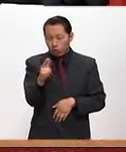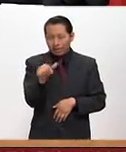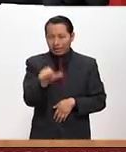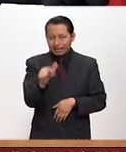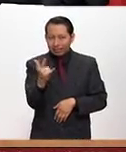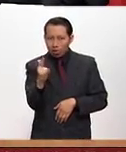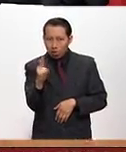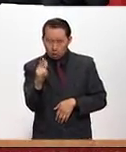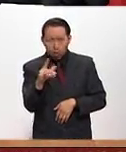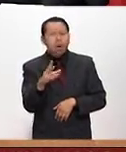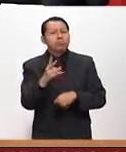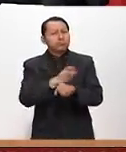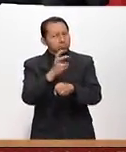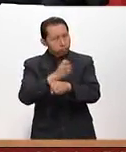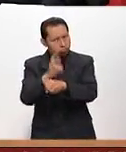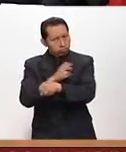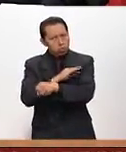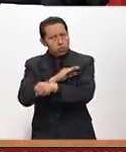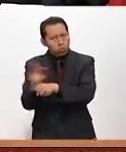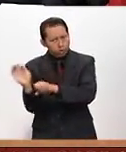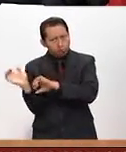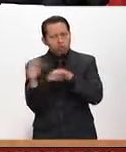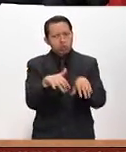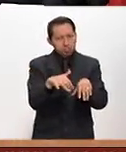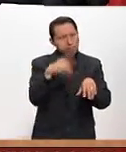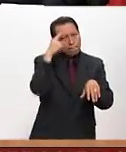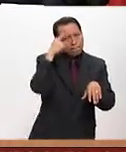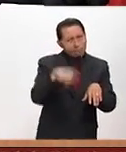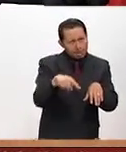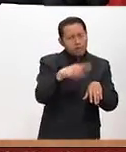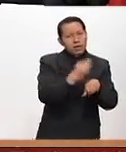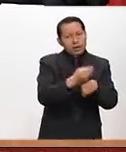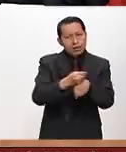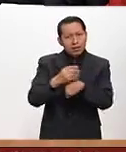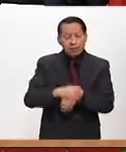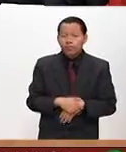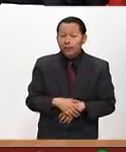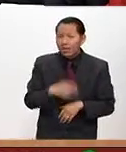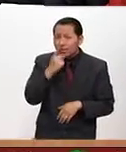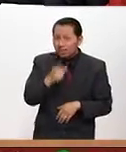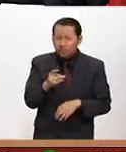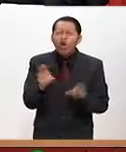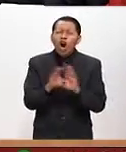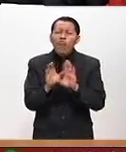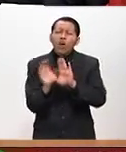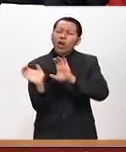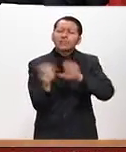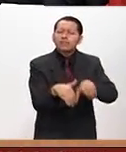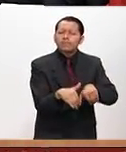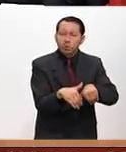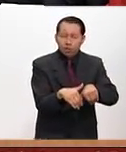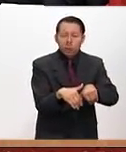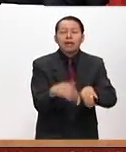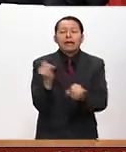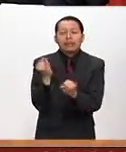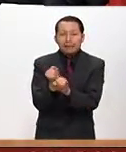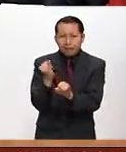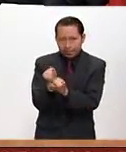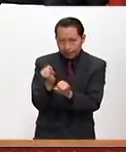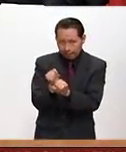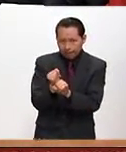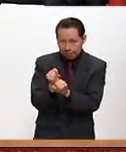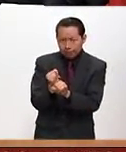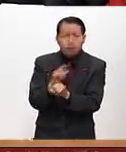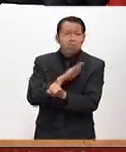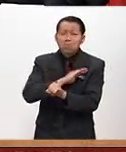todos los que podamos a esta campaña para reforestar aquí. Esa inscripción es por internet, ¿verdad? Es por internet, pero físicamente también pueden